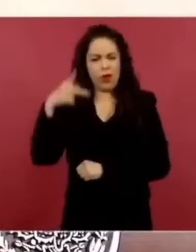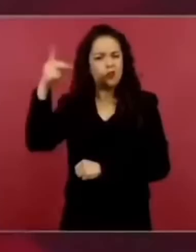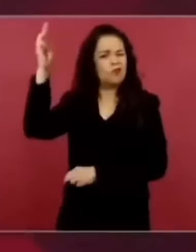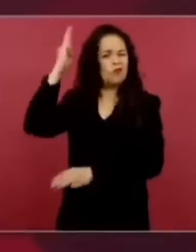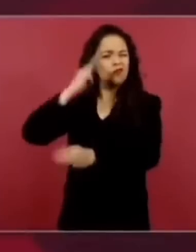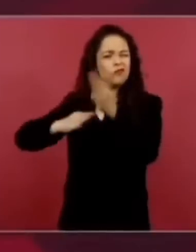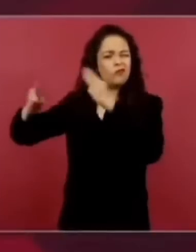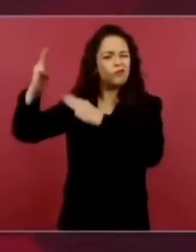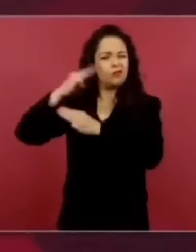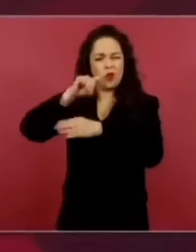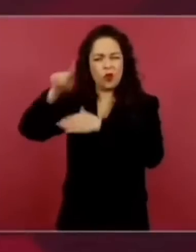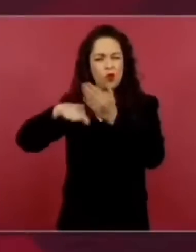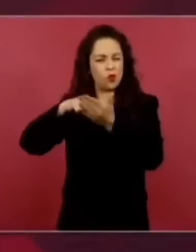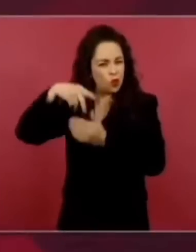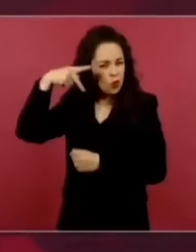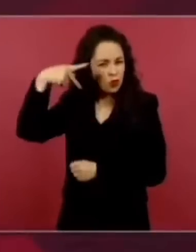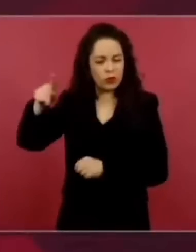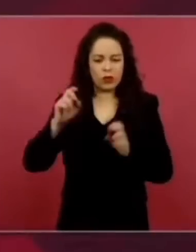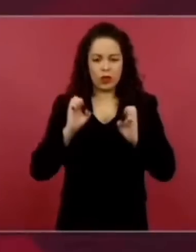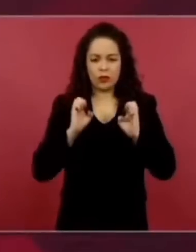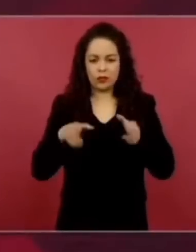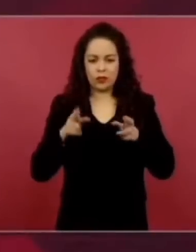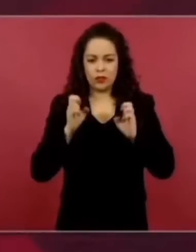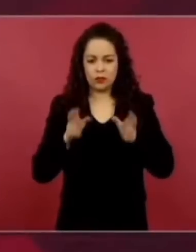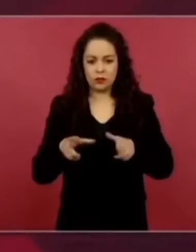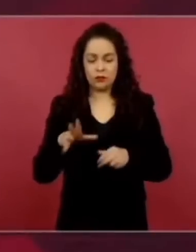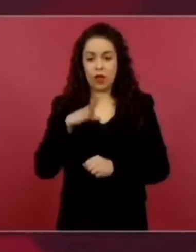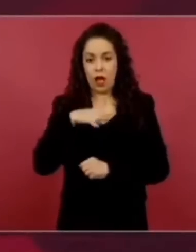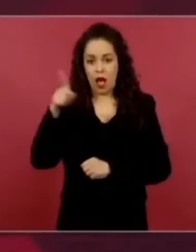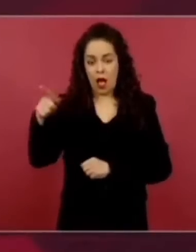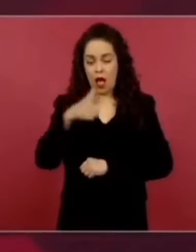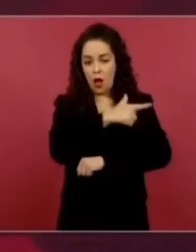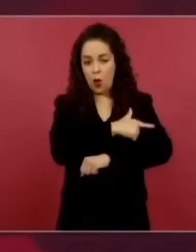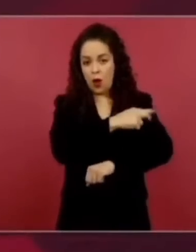Chiapas. Están guardias nacionales